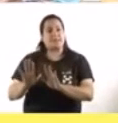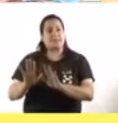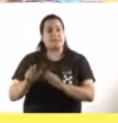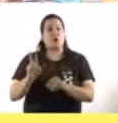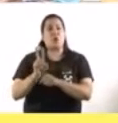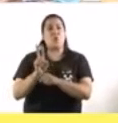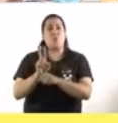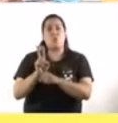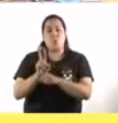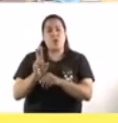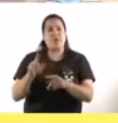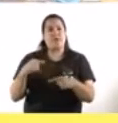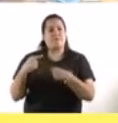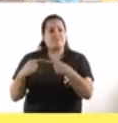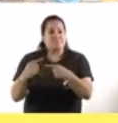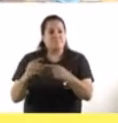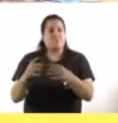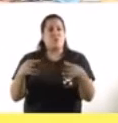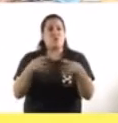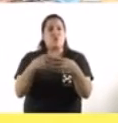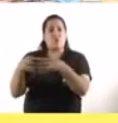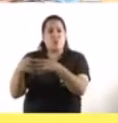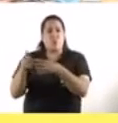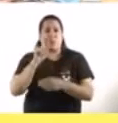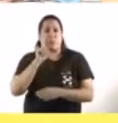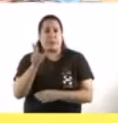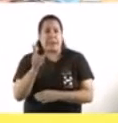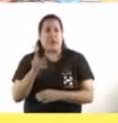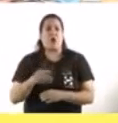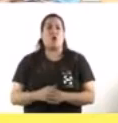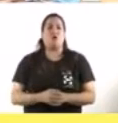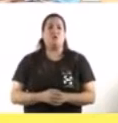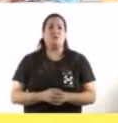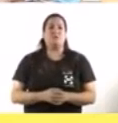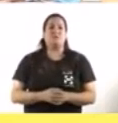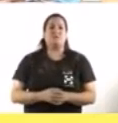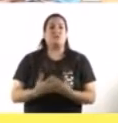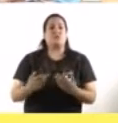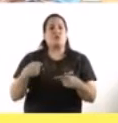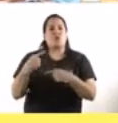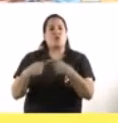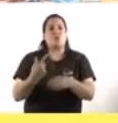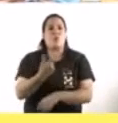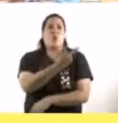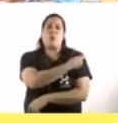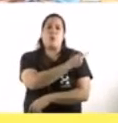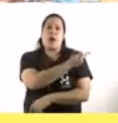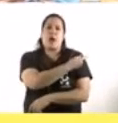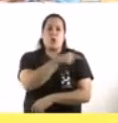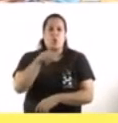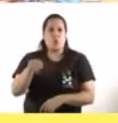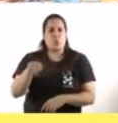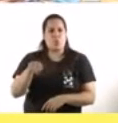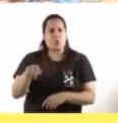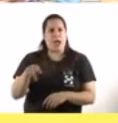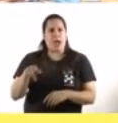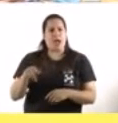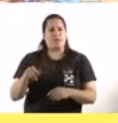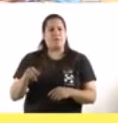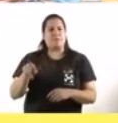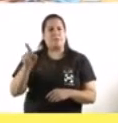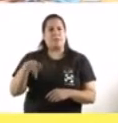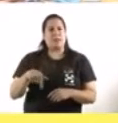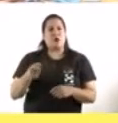y por supuesto que en la medida que avancemos en la vacunación en los grupos de riesgo está bien demostrado que la vacunación disminuye las